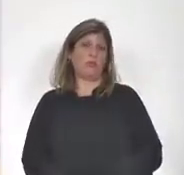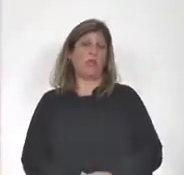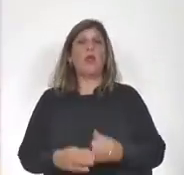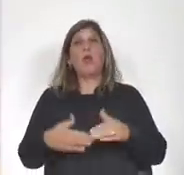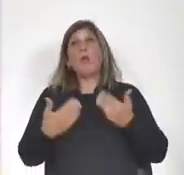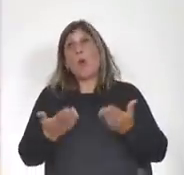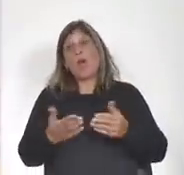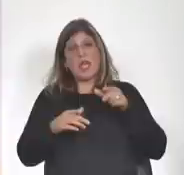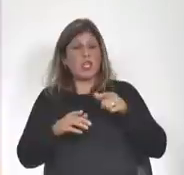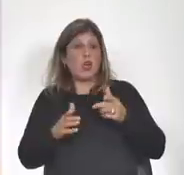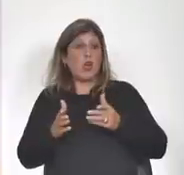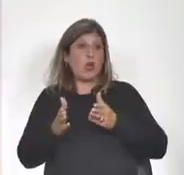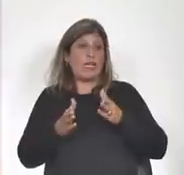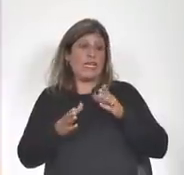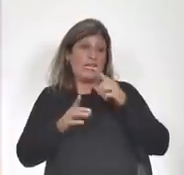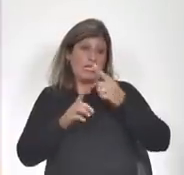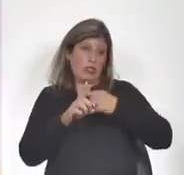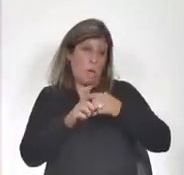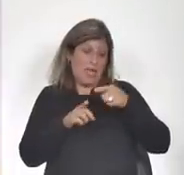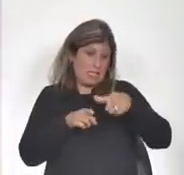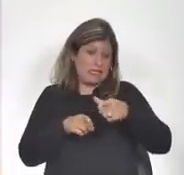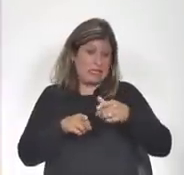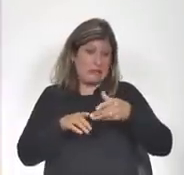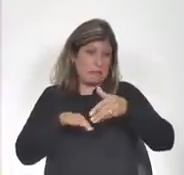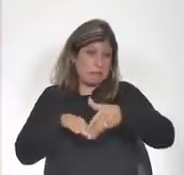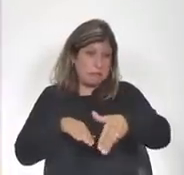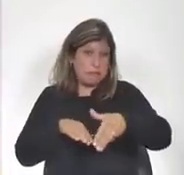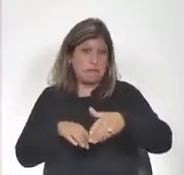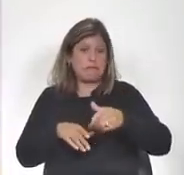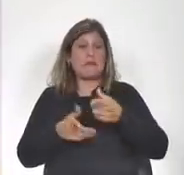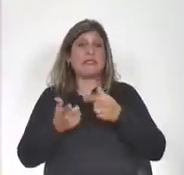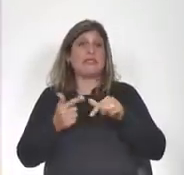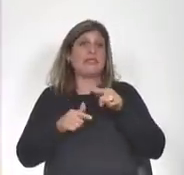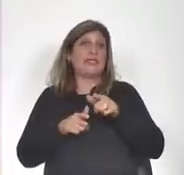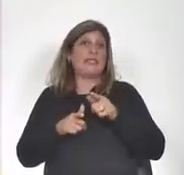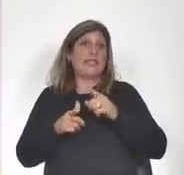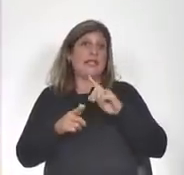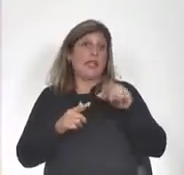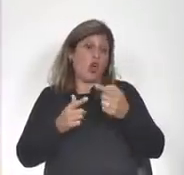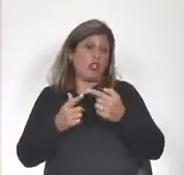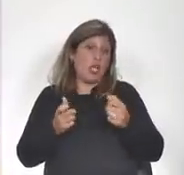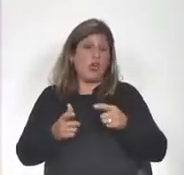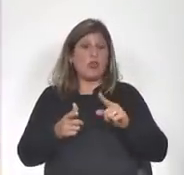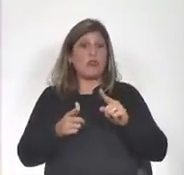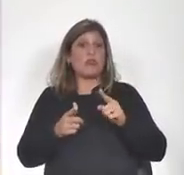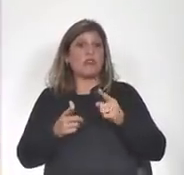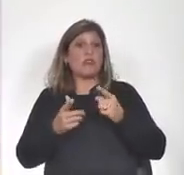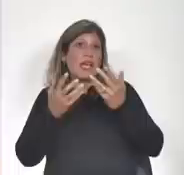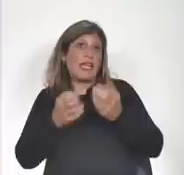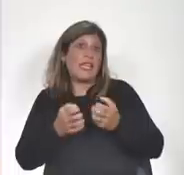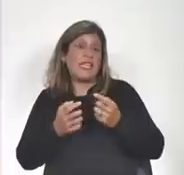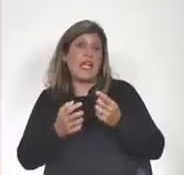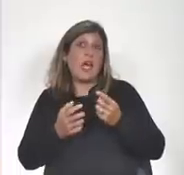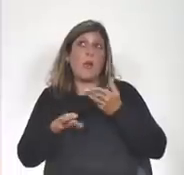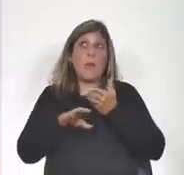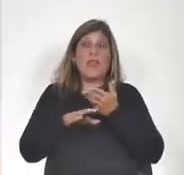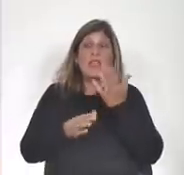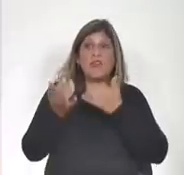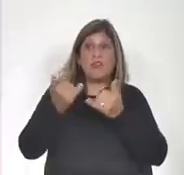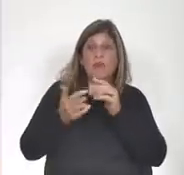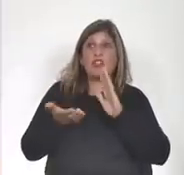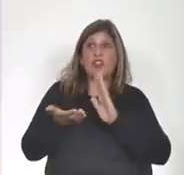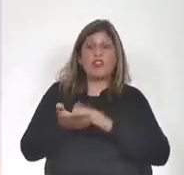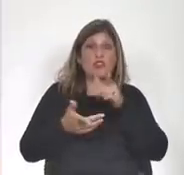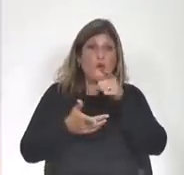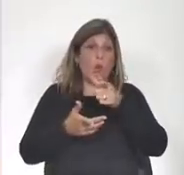bueno lo que pasó en el medio señora presidenta es que entre otras cosas intentamos por otras vías conocer información sobre el expediente